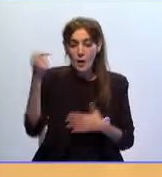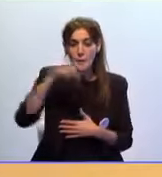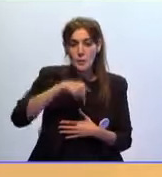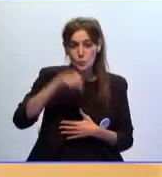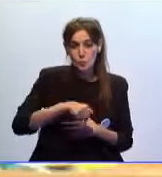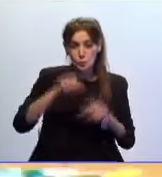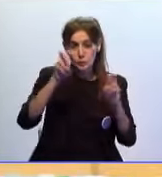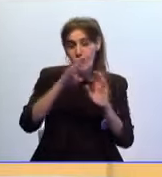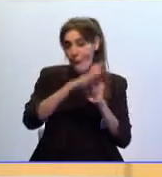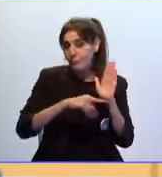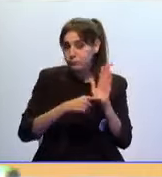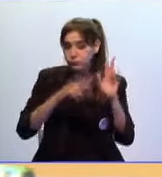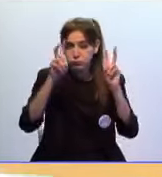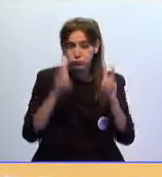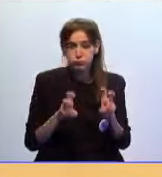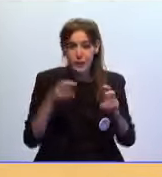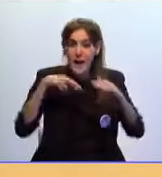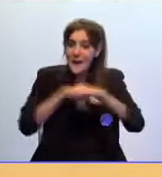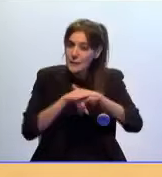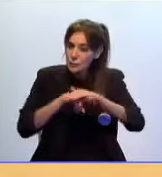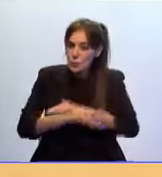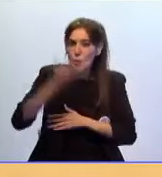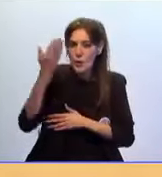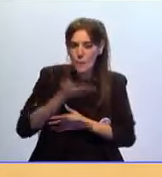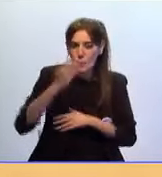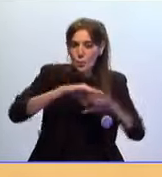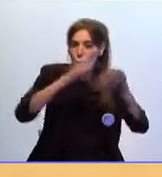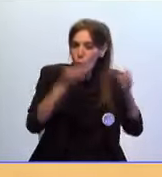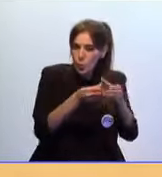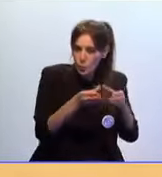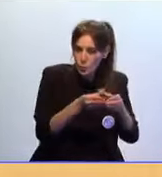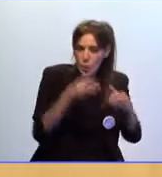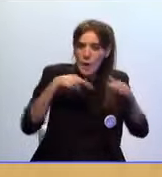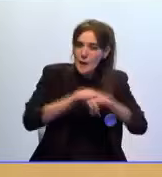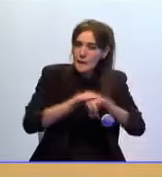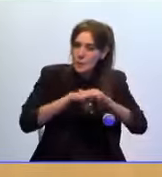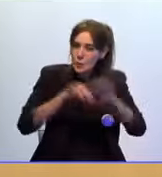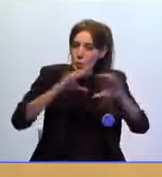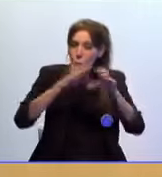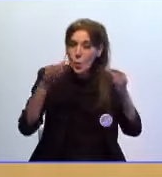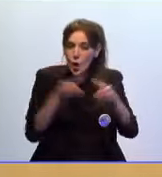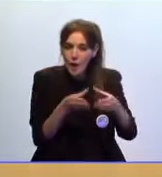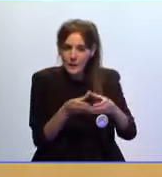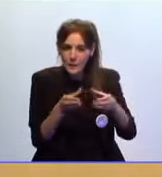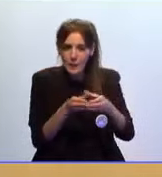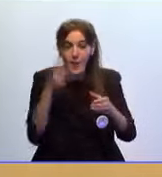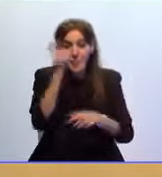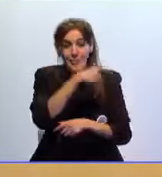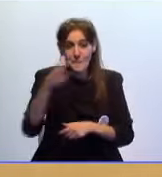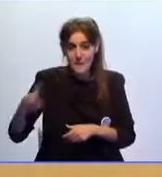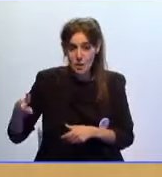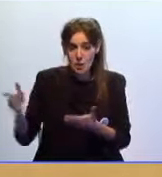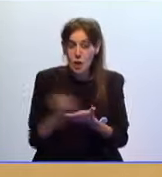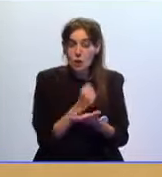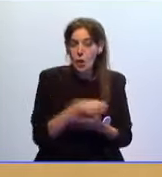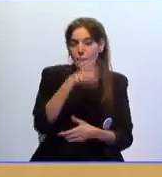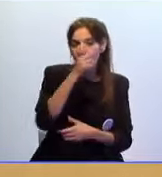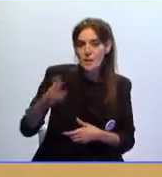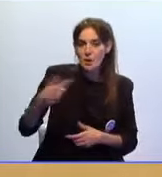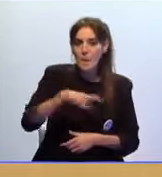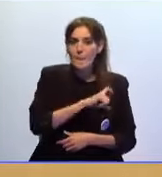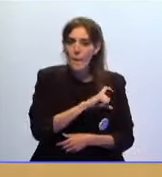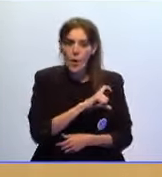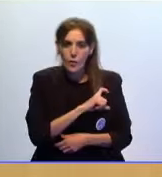ejercicio de instrumentalización de un colectivo, en este caso de instrumentalización de personas, de agentes,